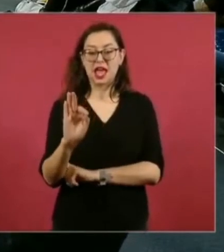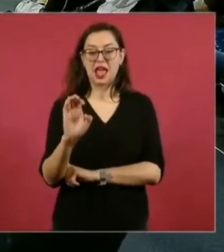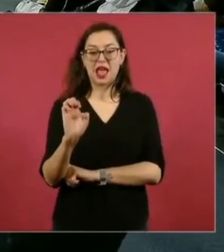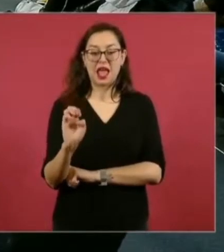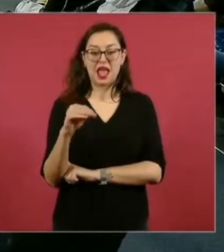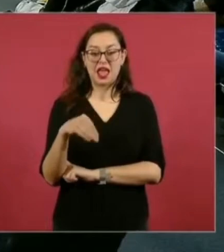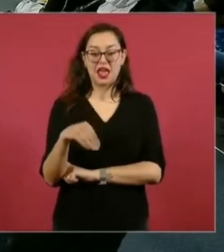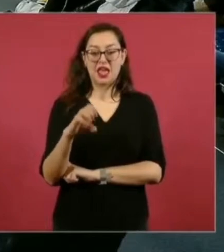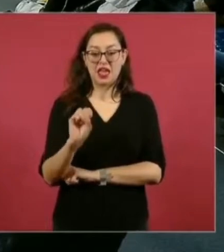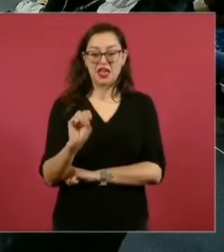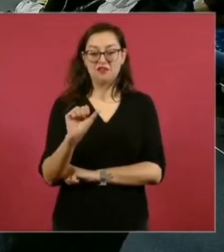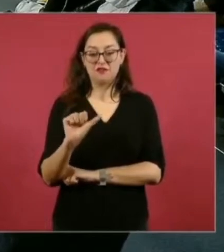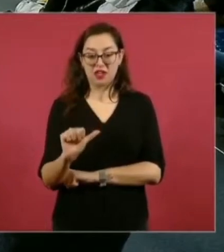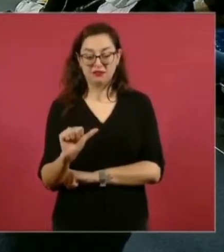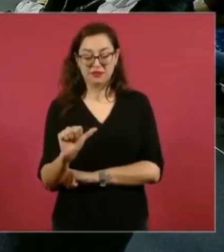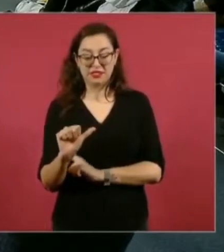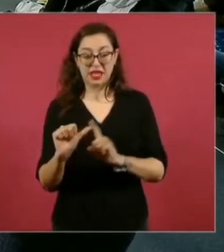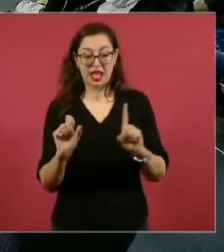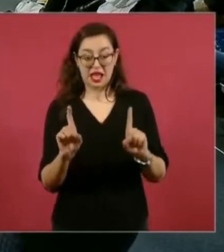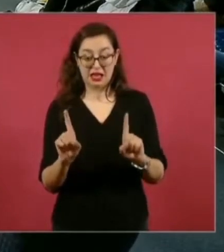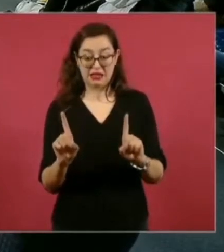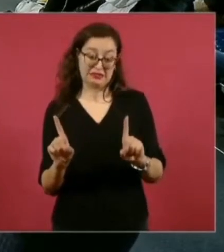los del Reforma.